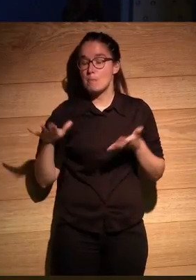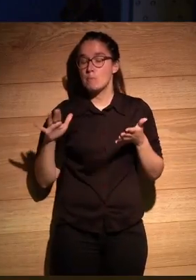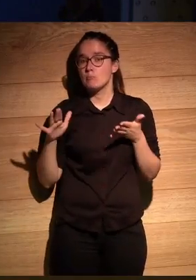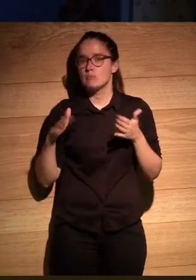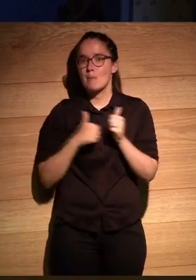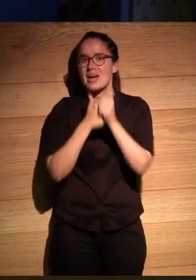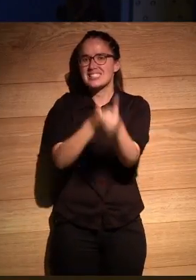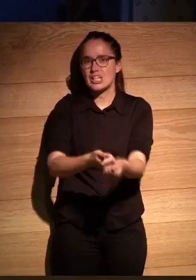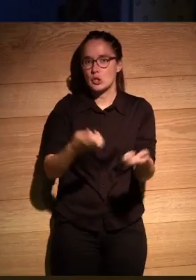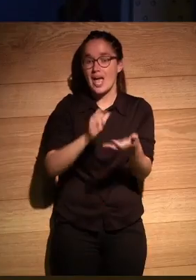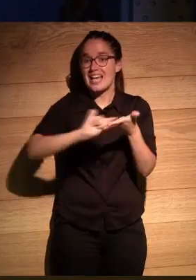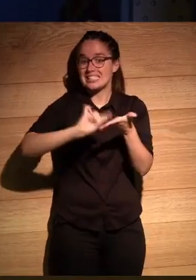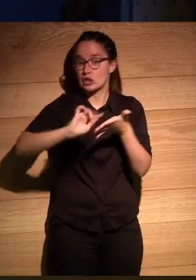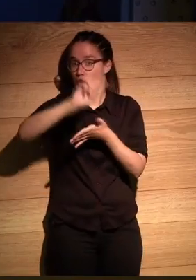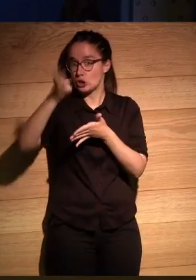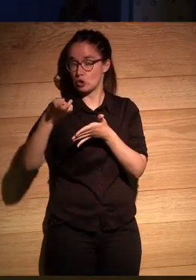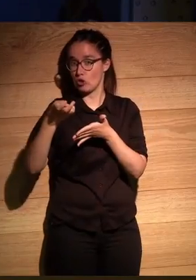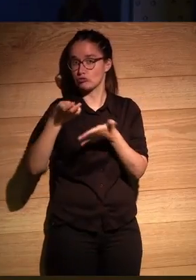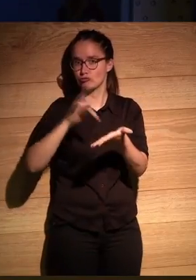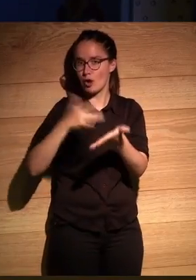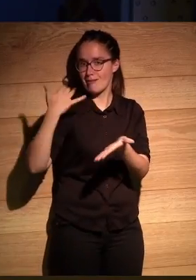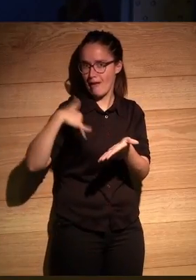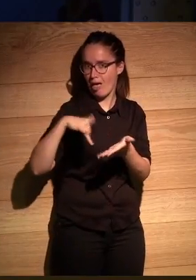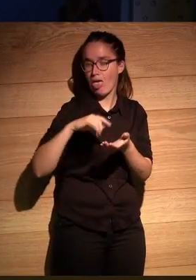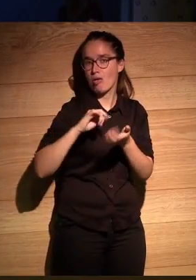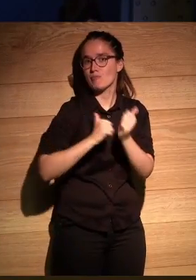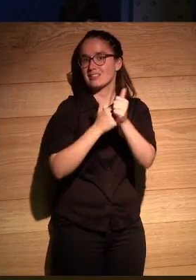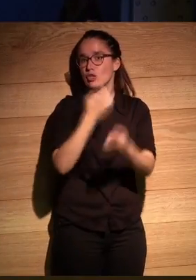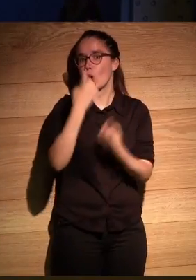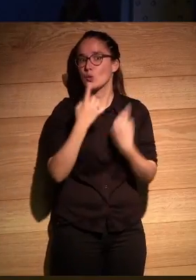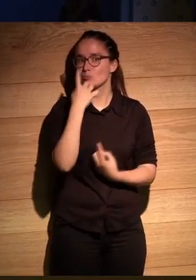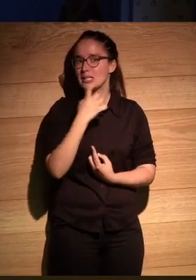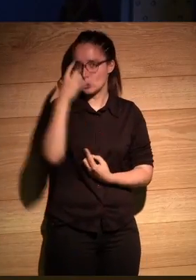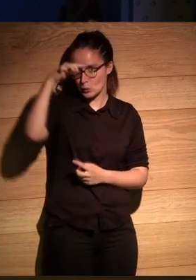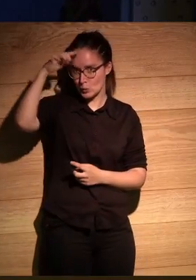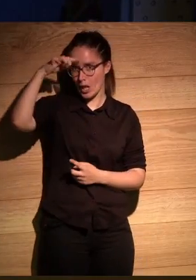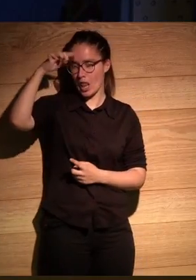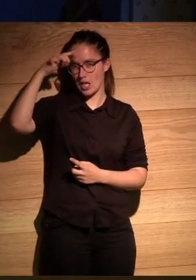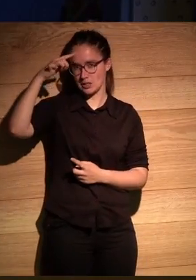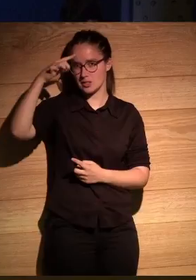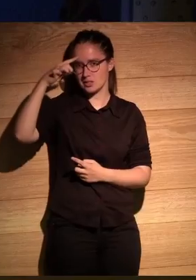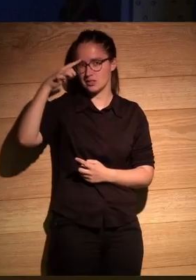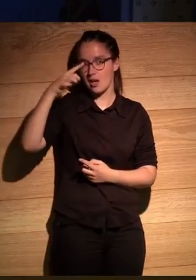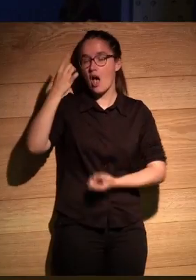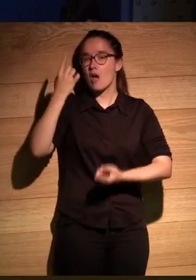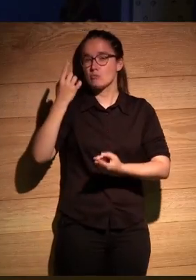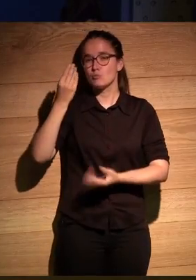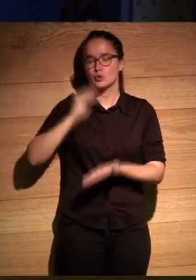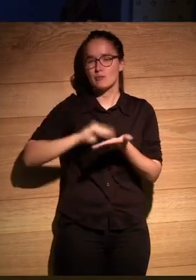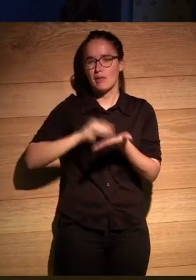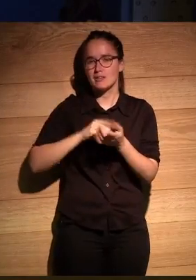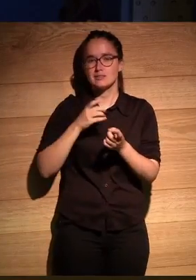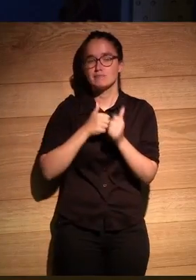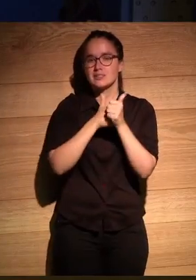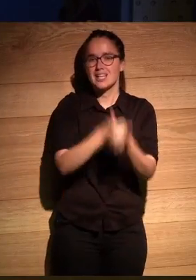persiguiendo a otros escritores persiguiendo ciertos mitos culturales a menudo siguiendo las